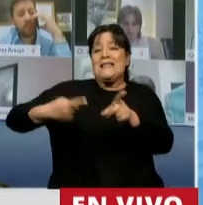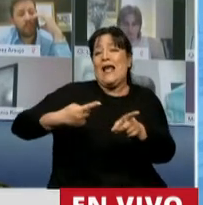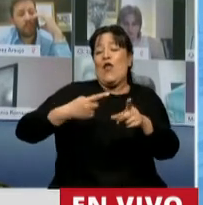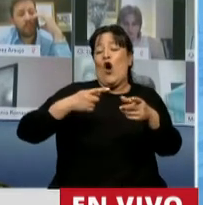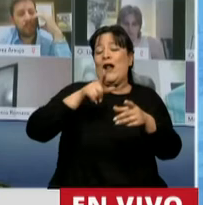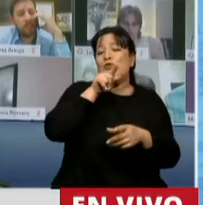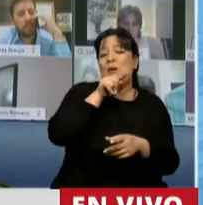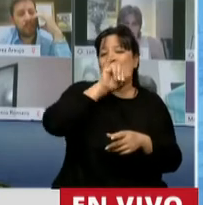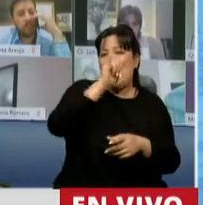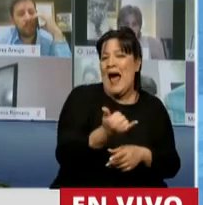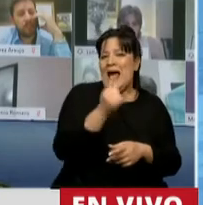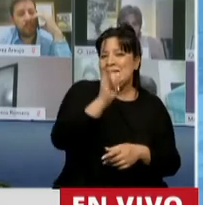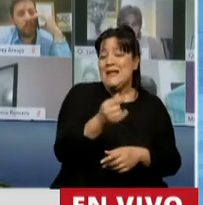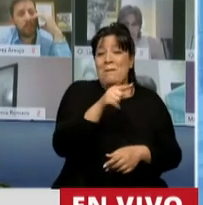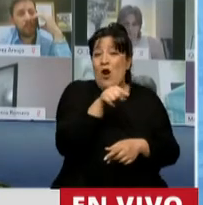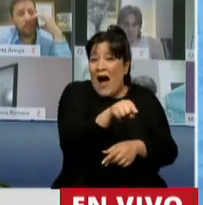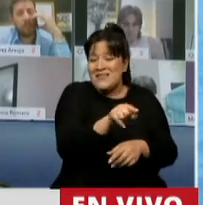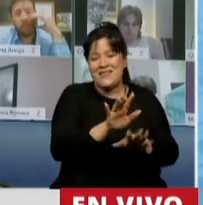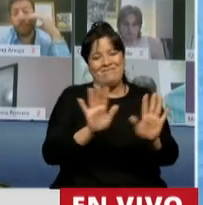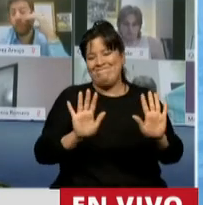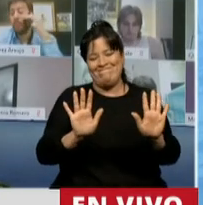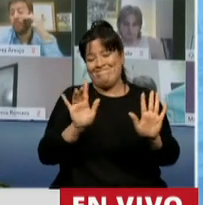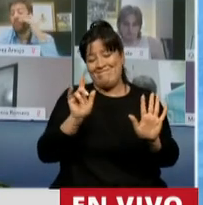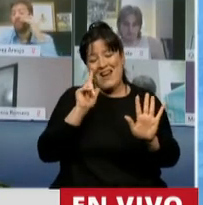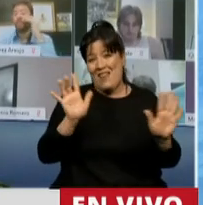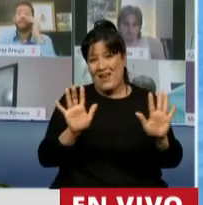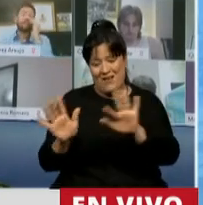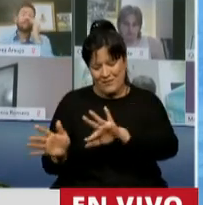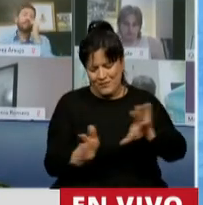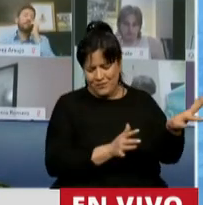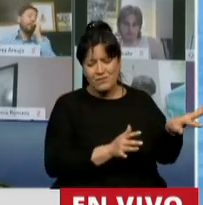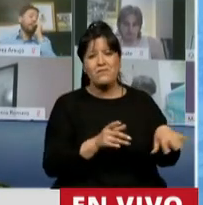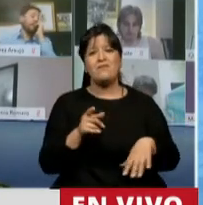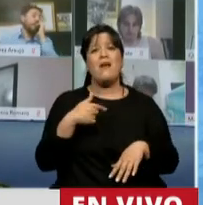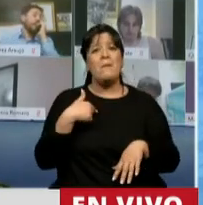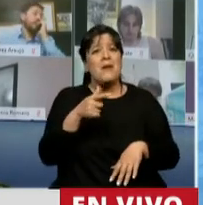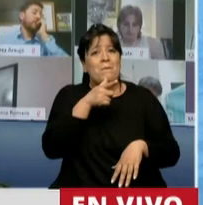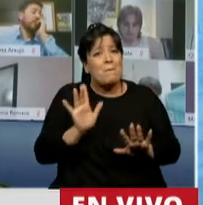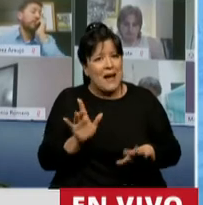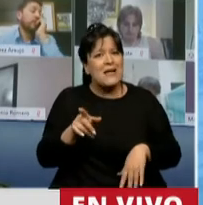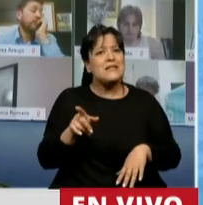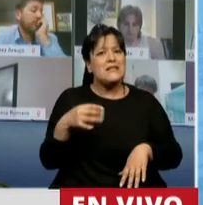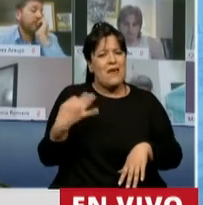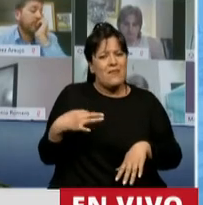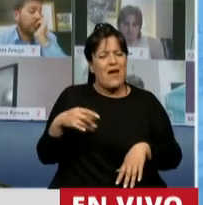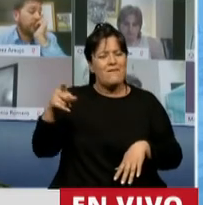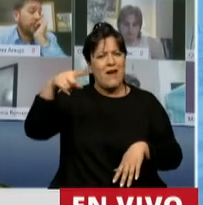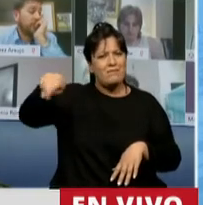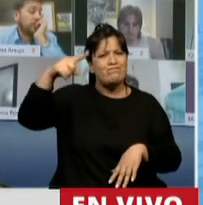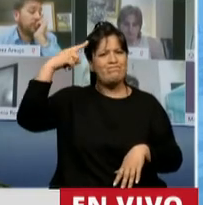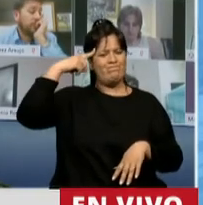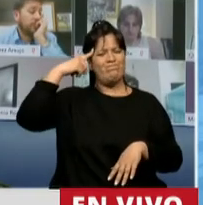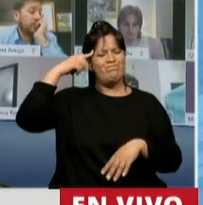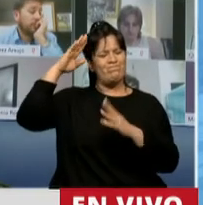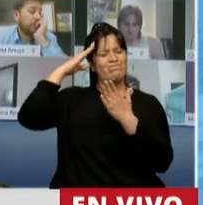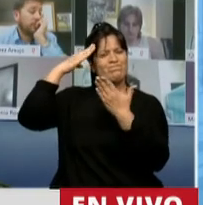pero por ahí no va. Y en eso, Presidente, a mí me parece que hay que valorar la tarea que realizó la